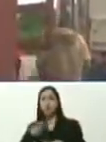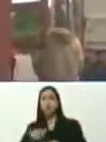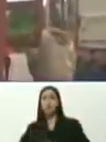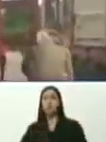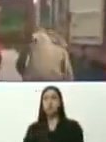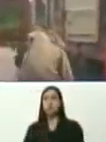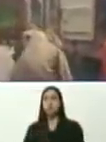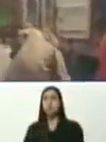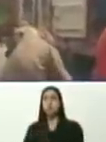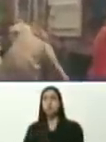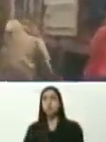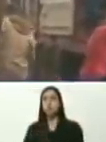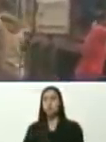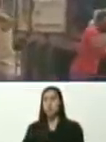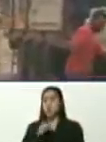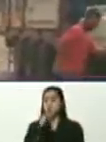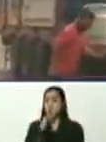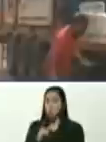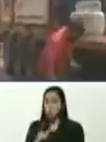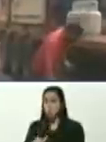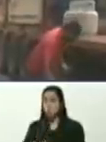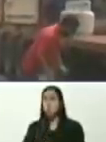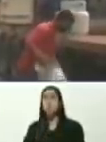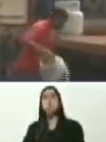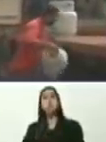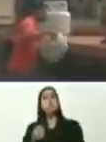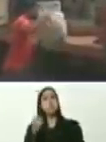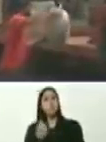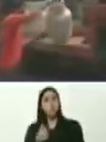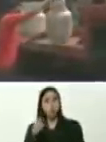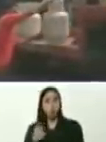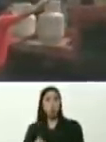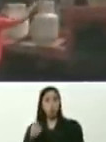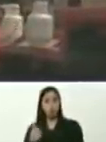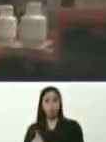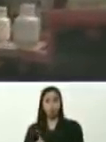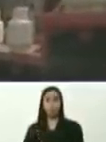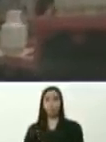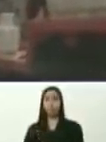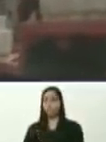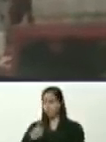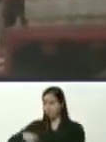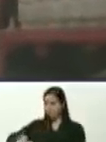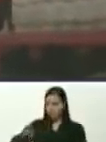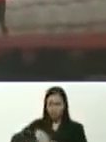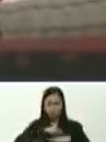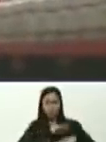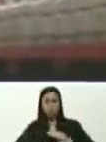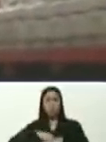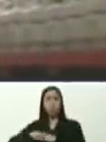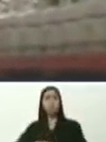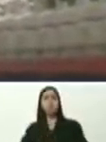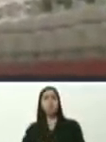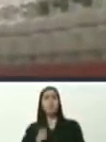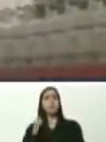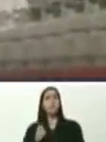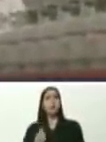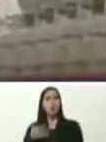pero poco denunciamos, señor general en jefe, Néstor Reverol Torres, poco,